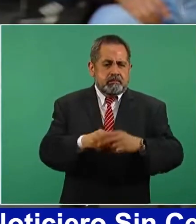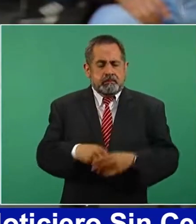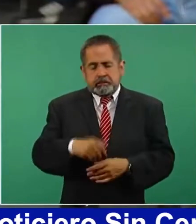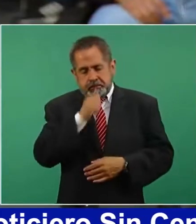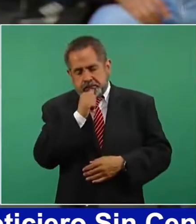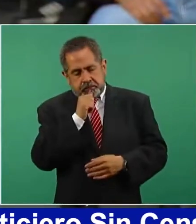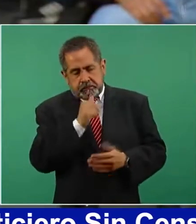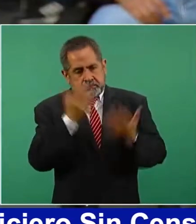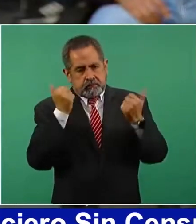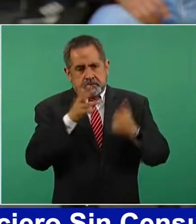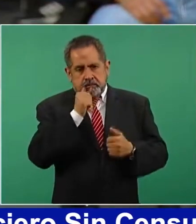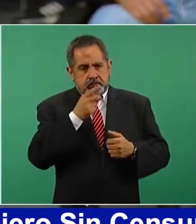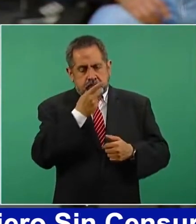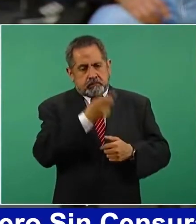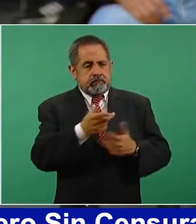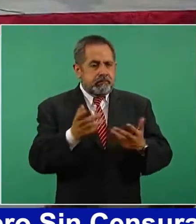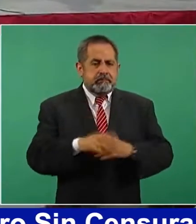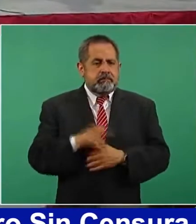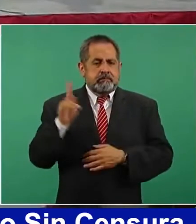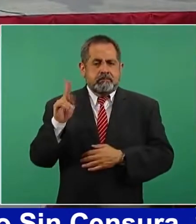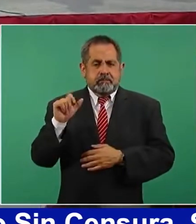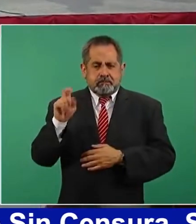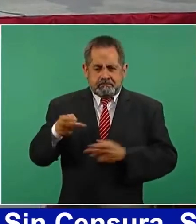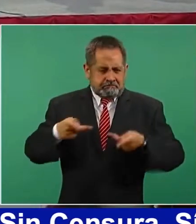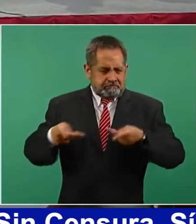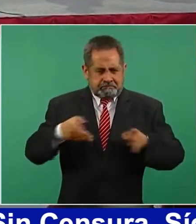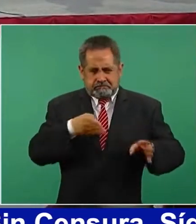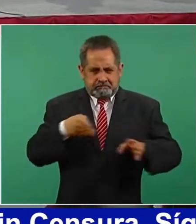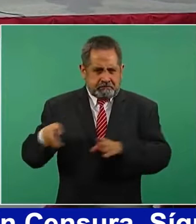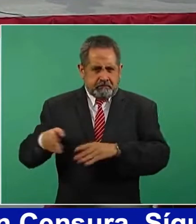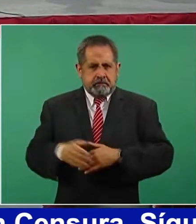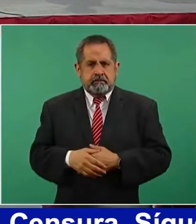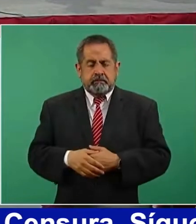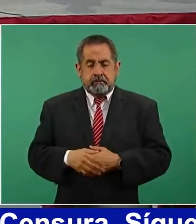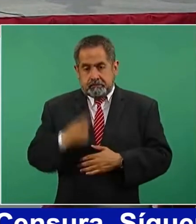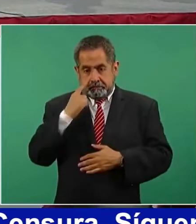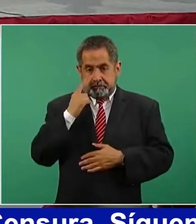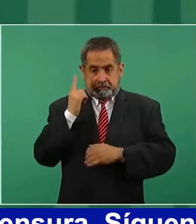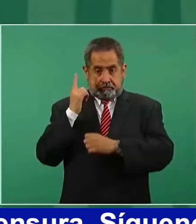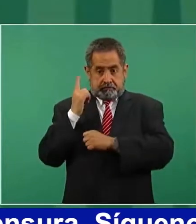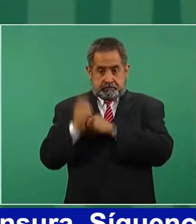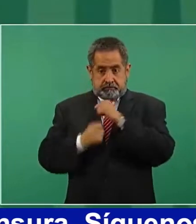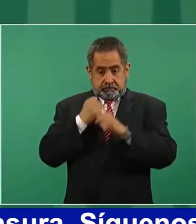No, no podemos, porque es un plan. En año y medio